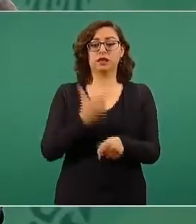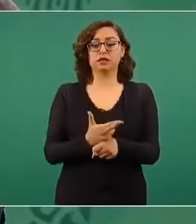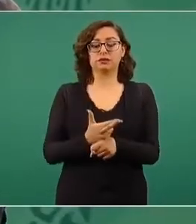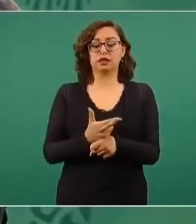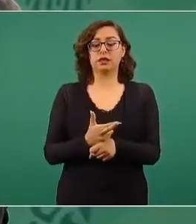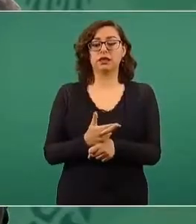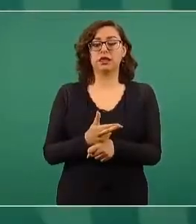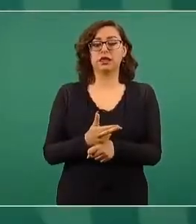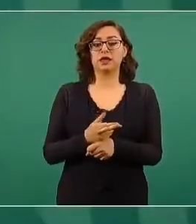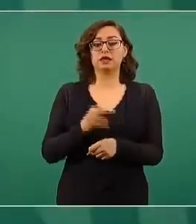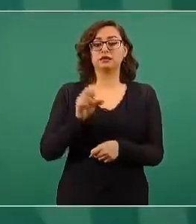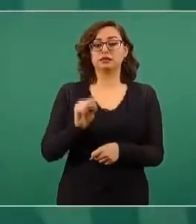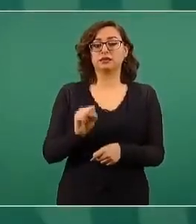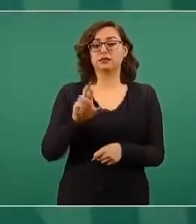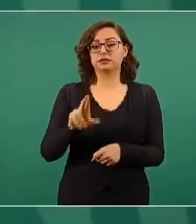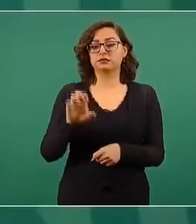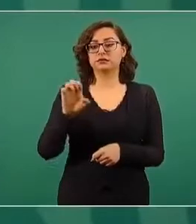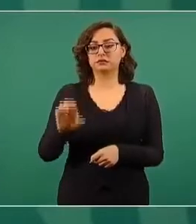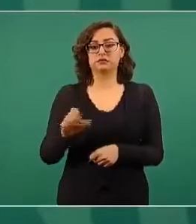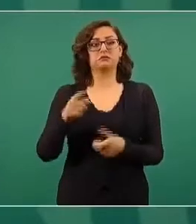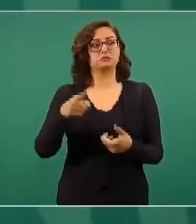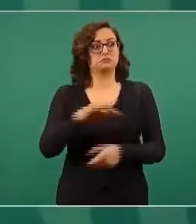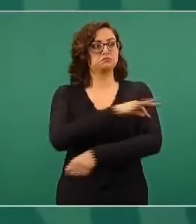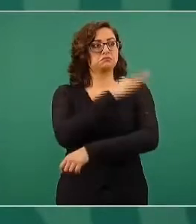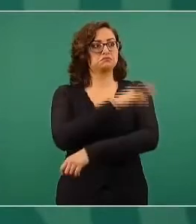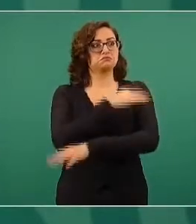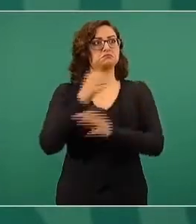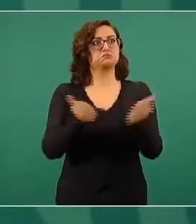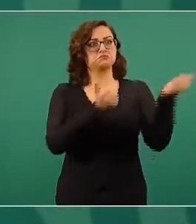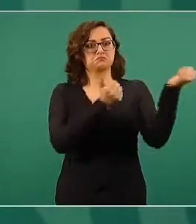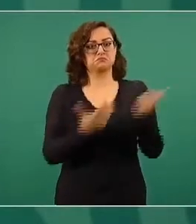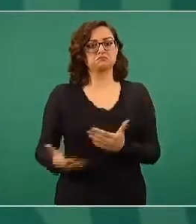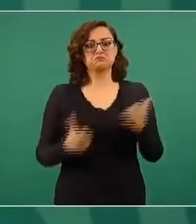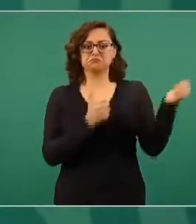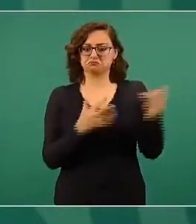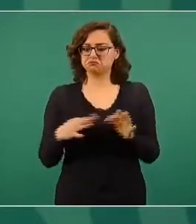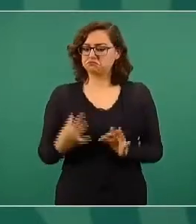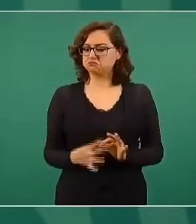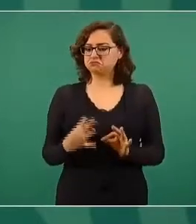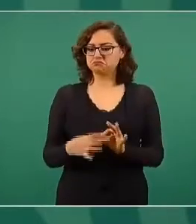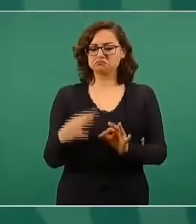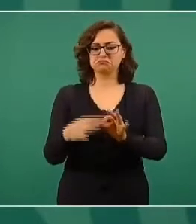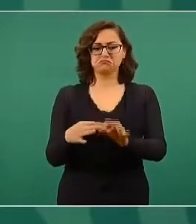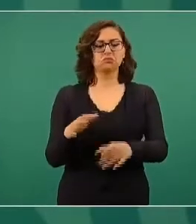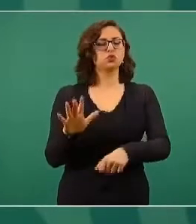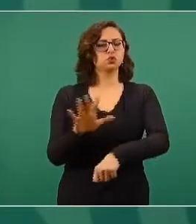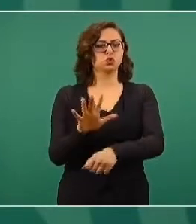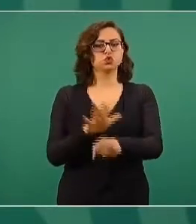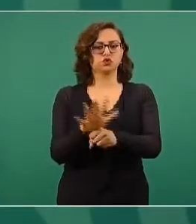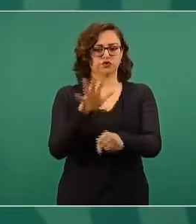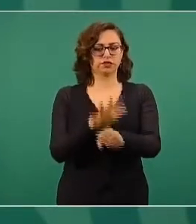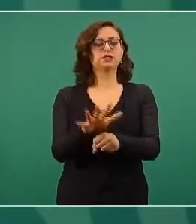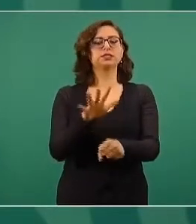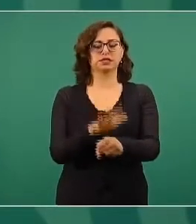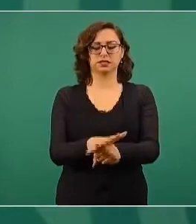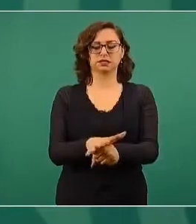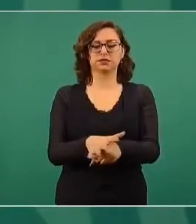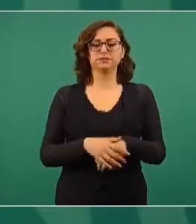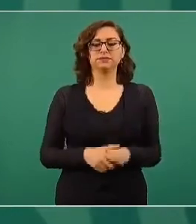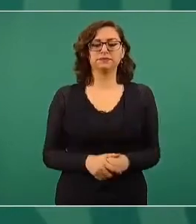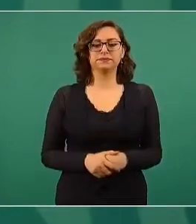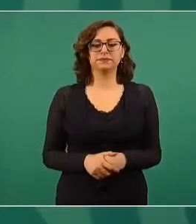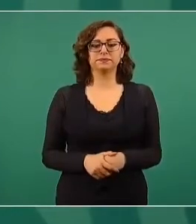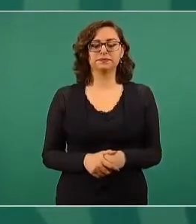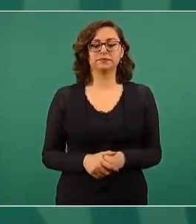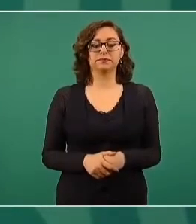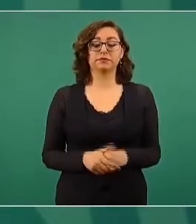nosotros tenemos abasto suficiente. Hay algo importante, que en muy